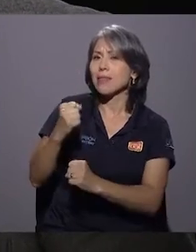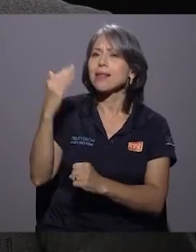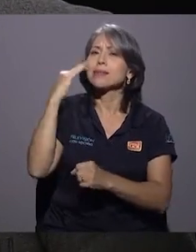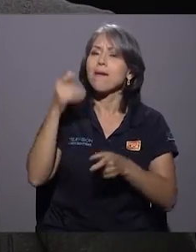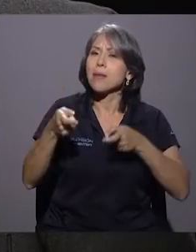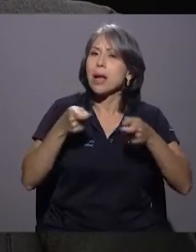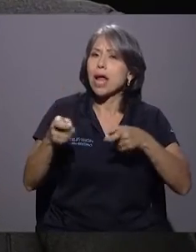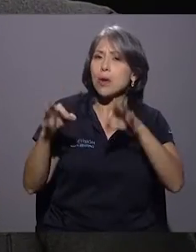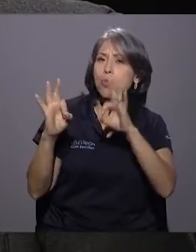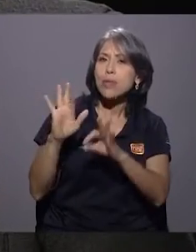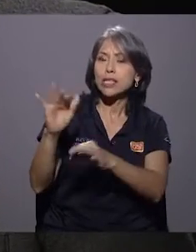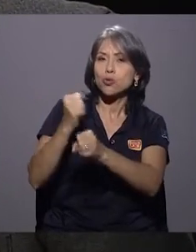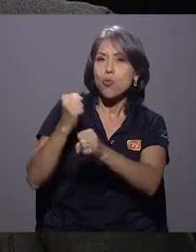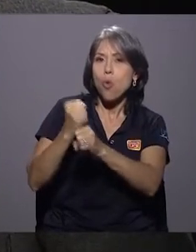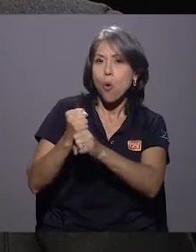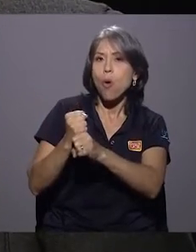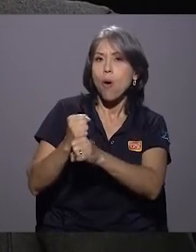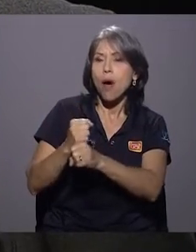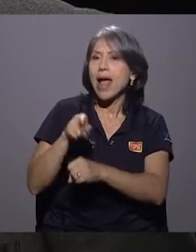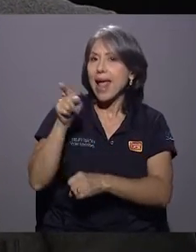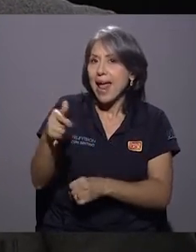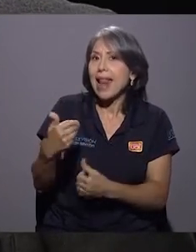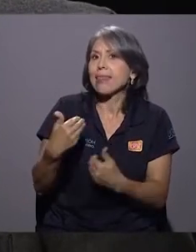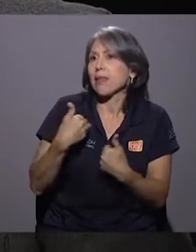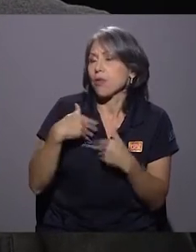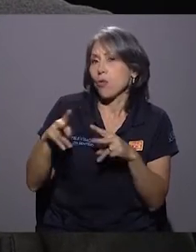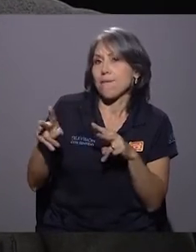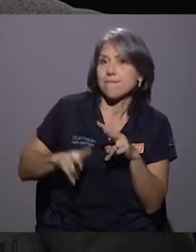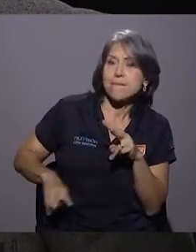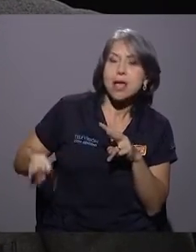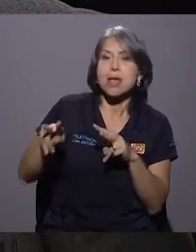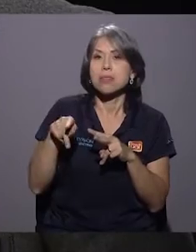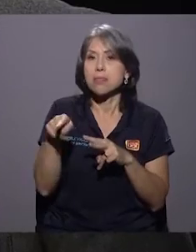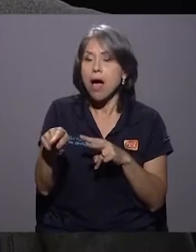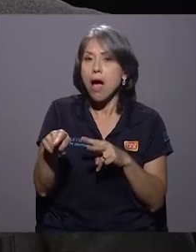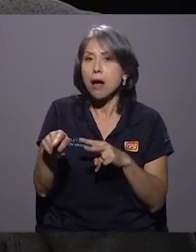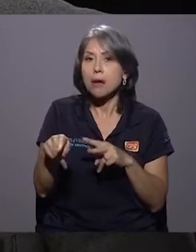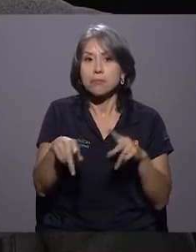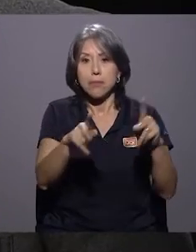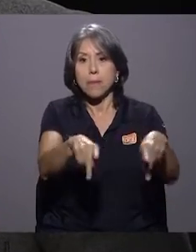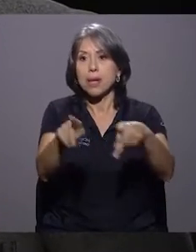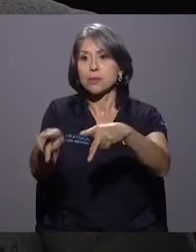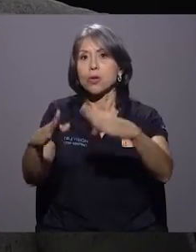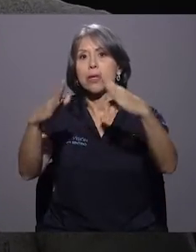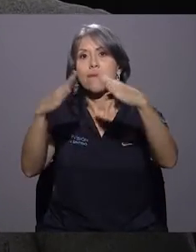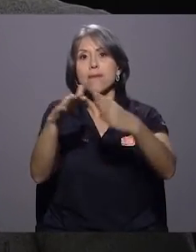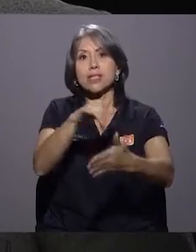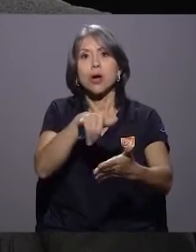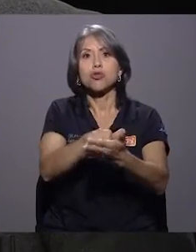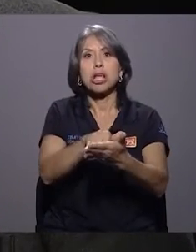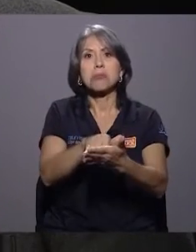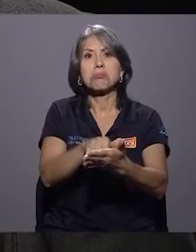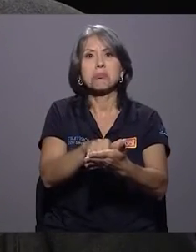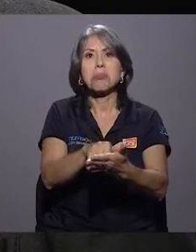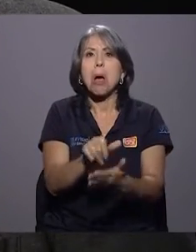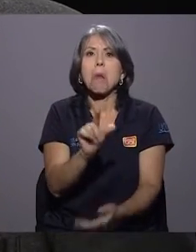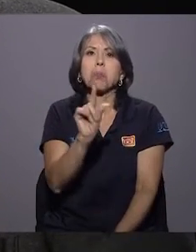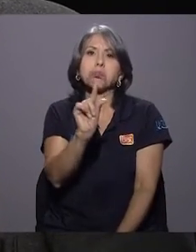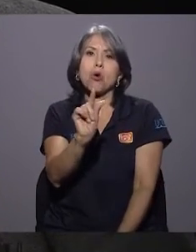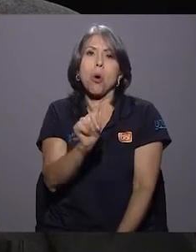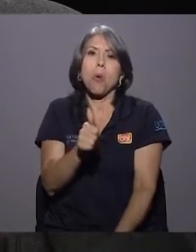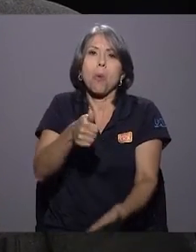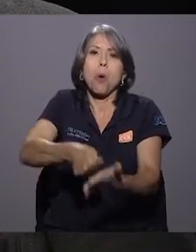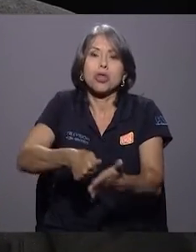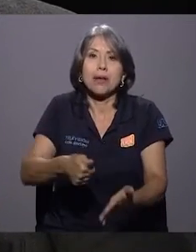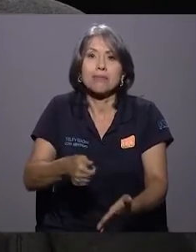oficio y ha tenido la gran ventaja de que el pueblo de San José vota muy poco. Entonces, él tiene